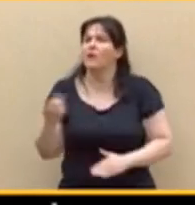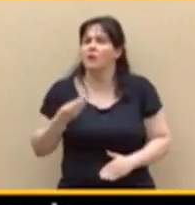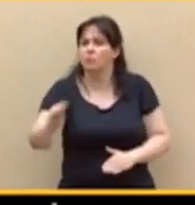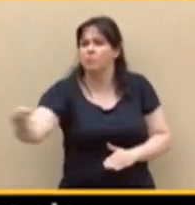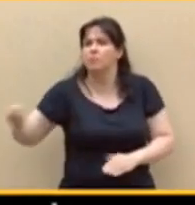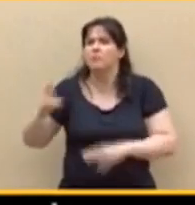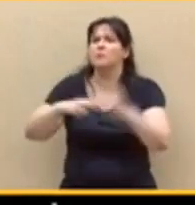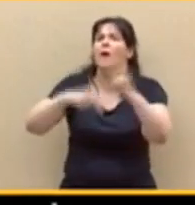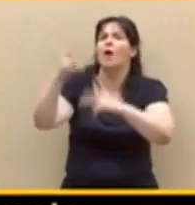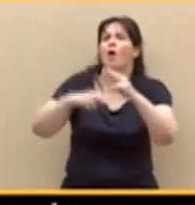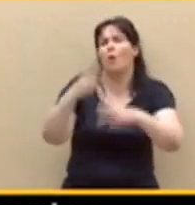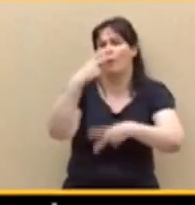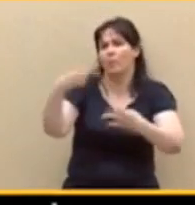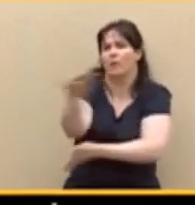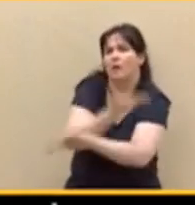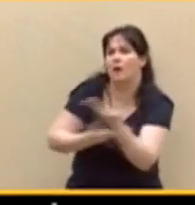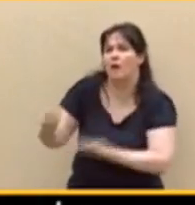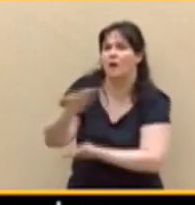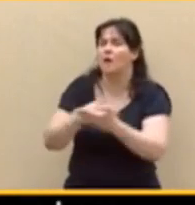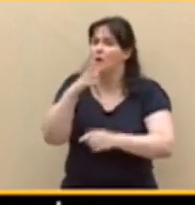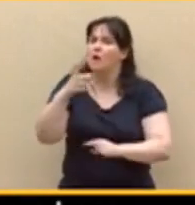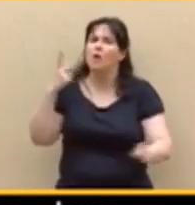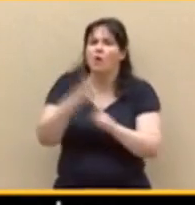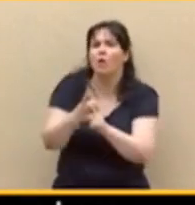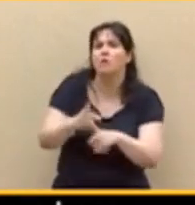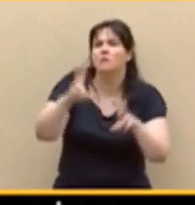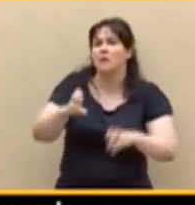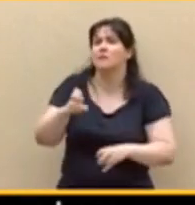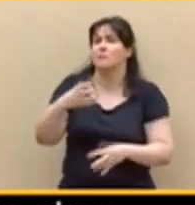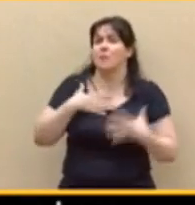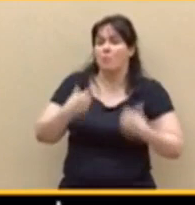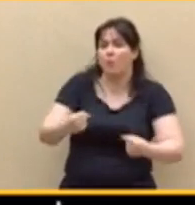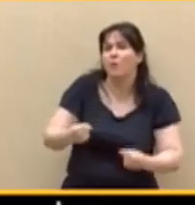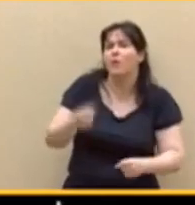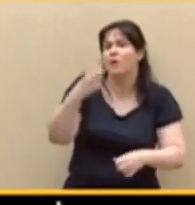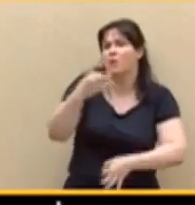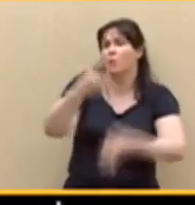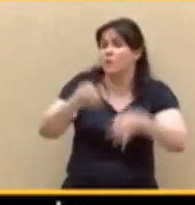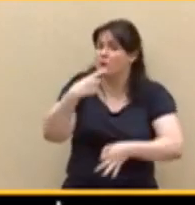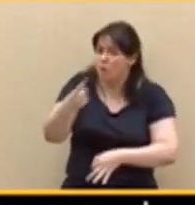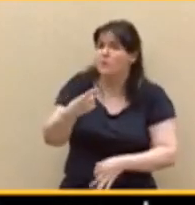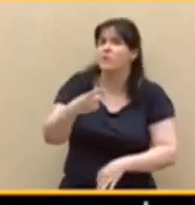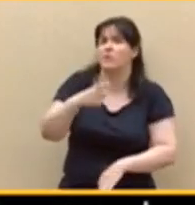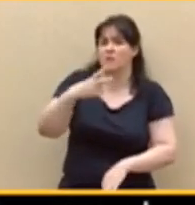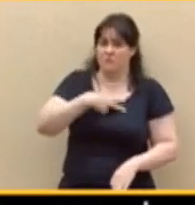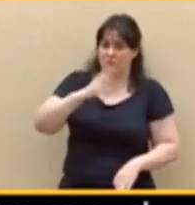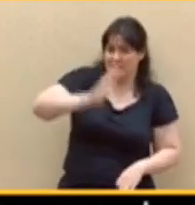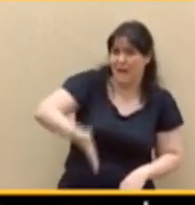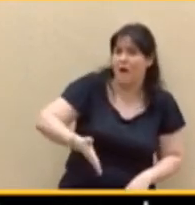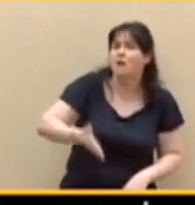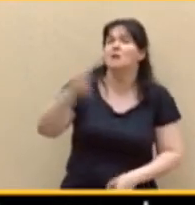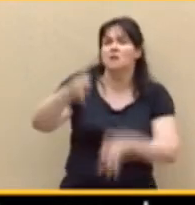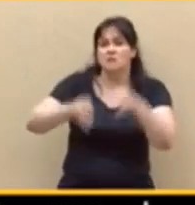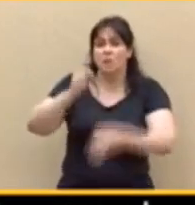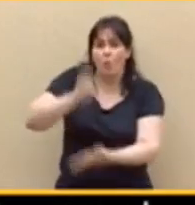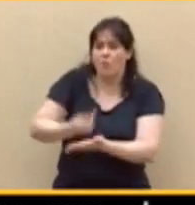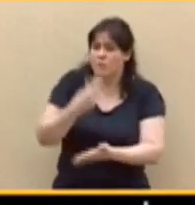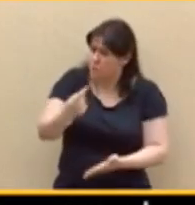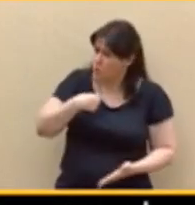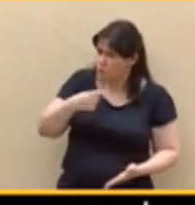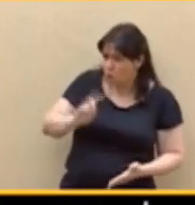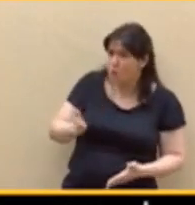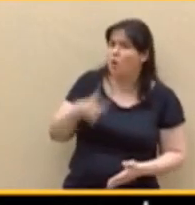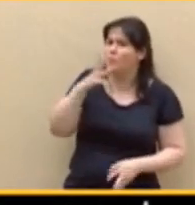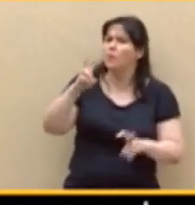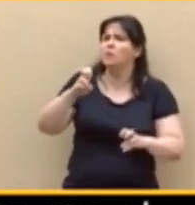señorías. Un conflicto con el Poder Judicial, que lo dicen los fiscales y los jueces, no se lo digo yo, señorías. El conflicto con el Poder Legislativo, que